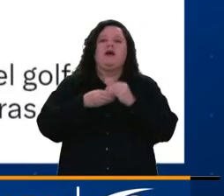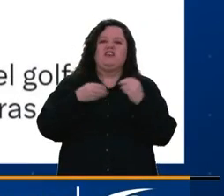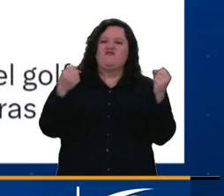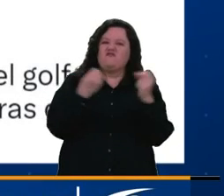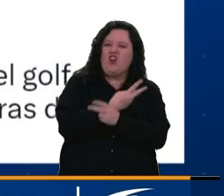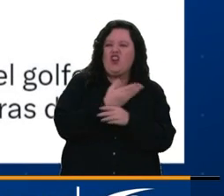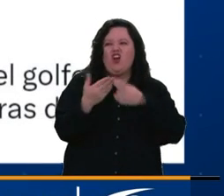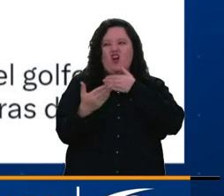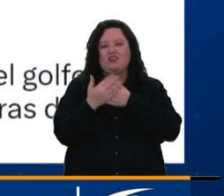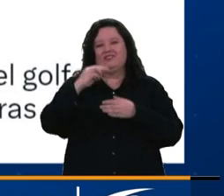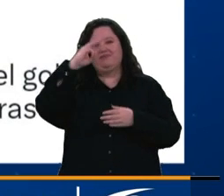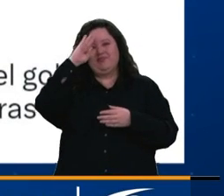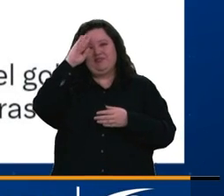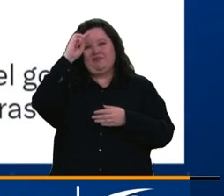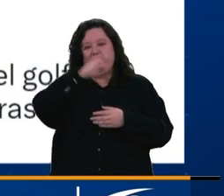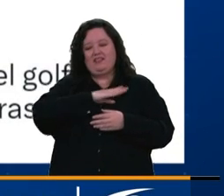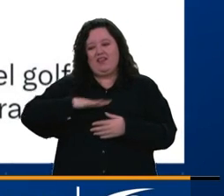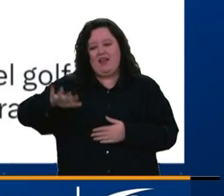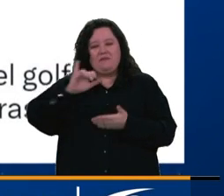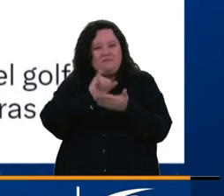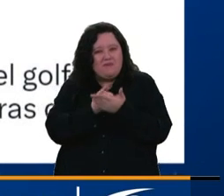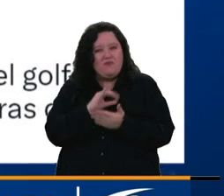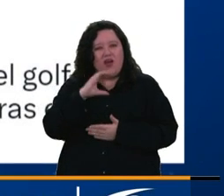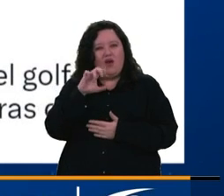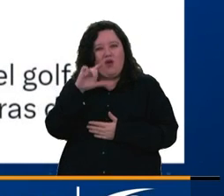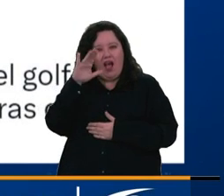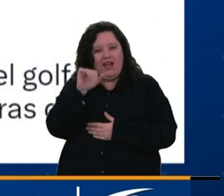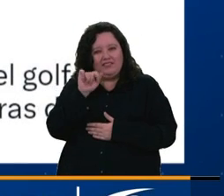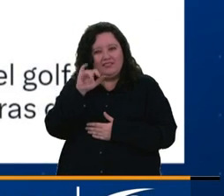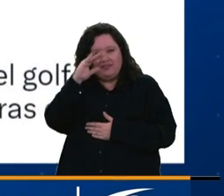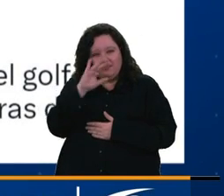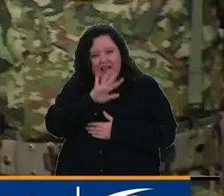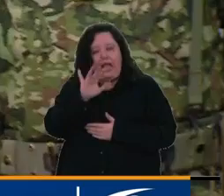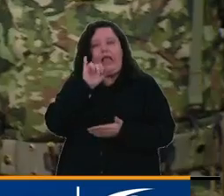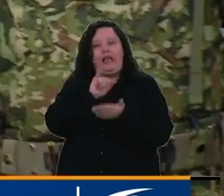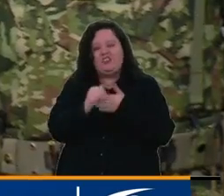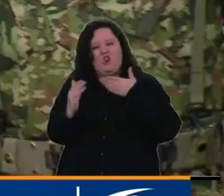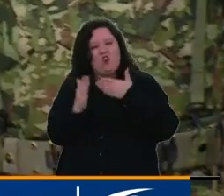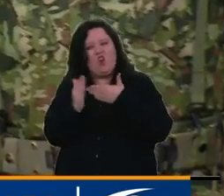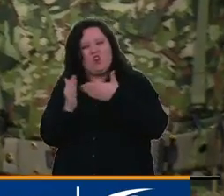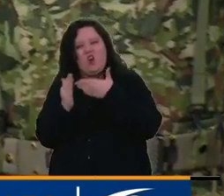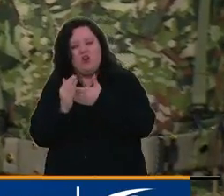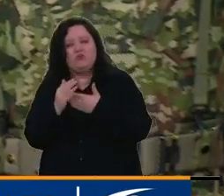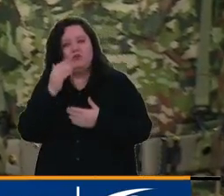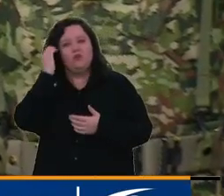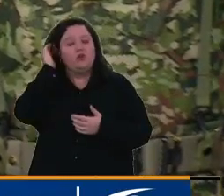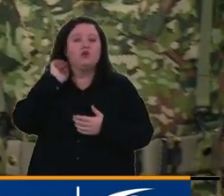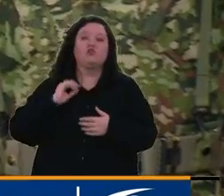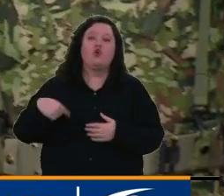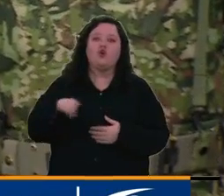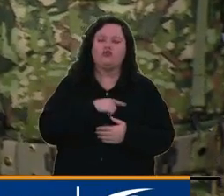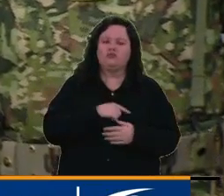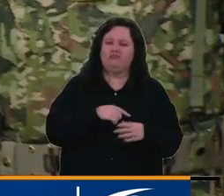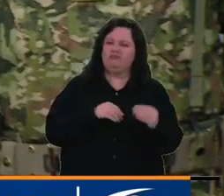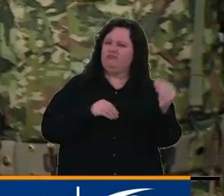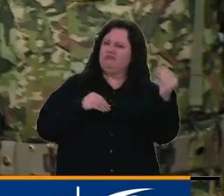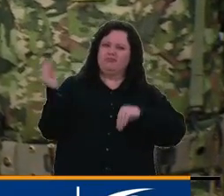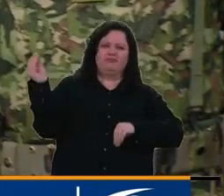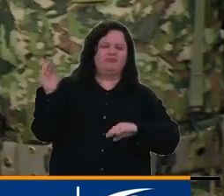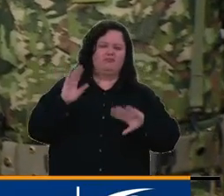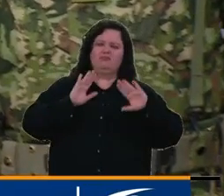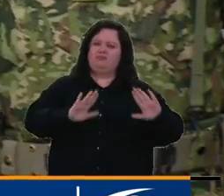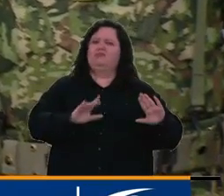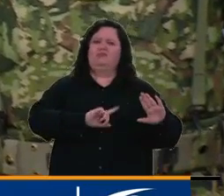ataques a la fuerza pública en el Bajo Cauca antioqueño. Rechazamos con toda contundencia los